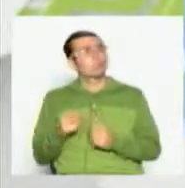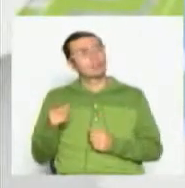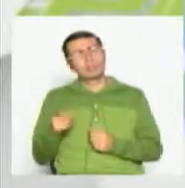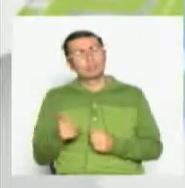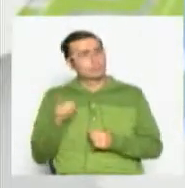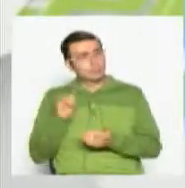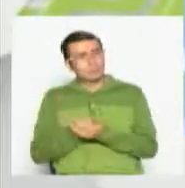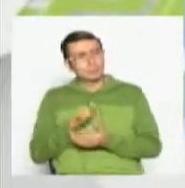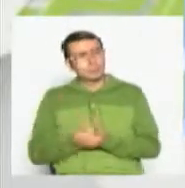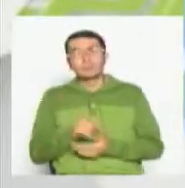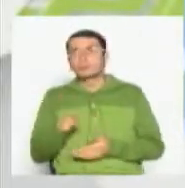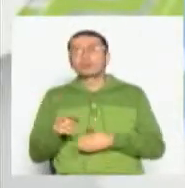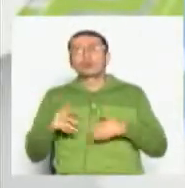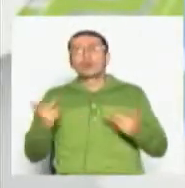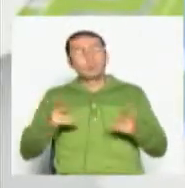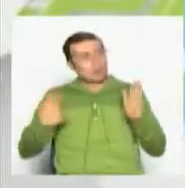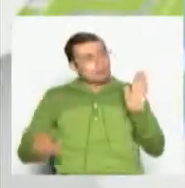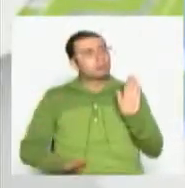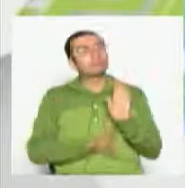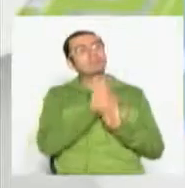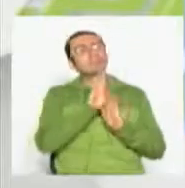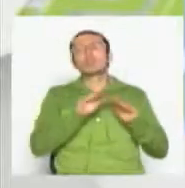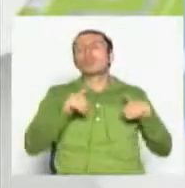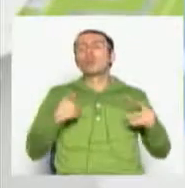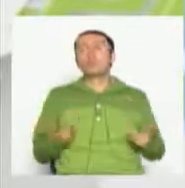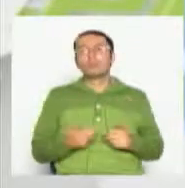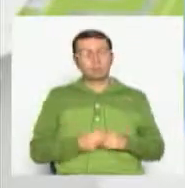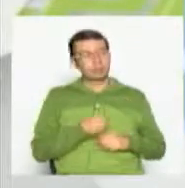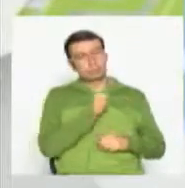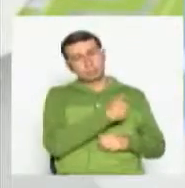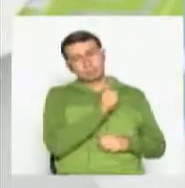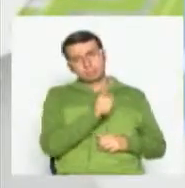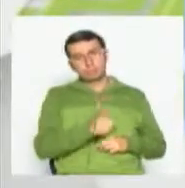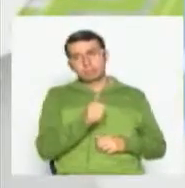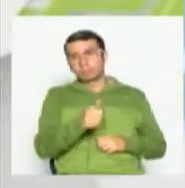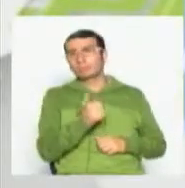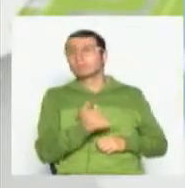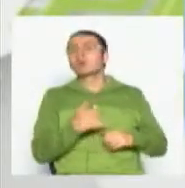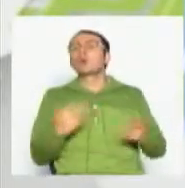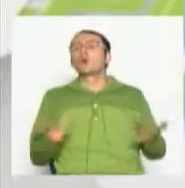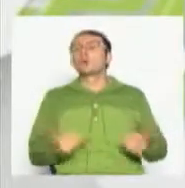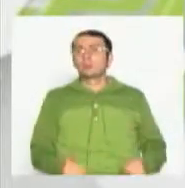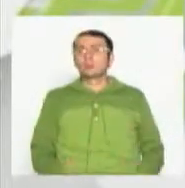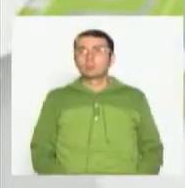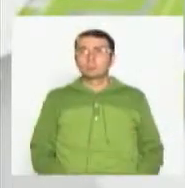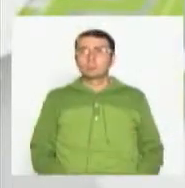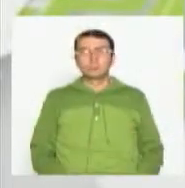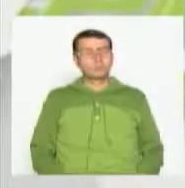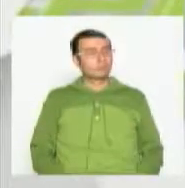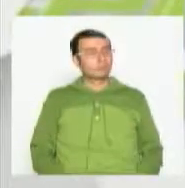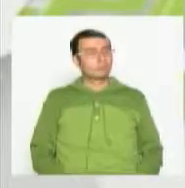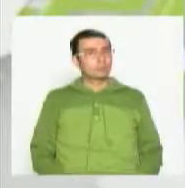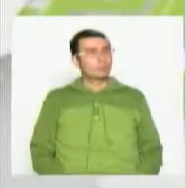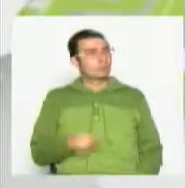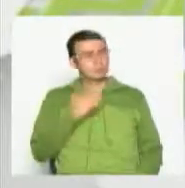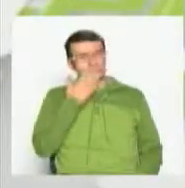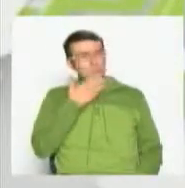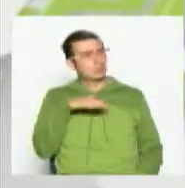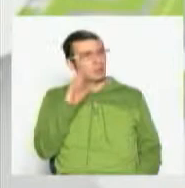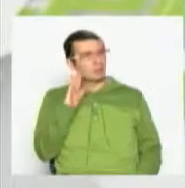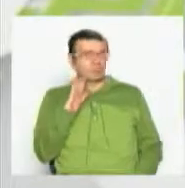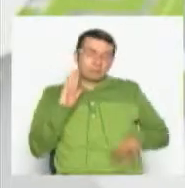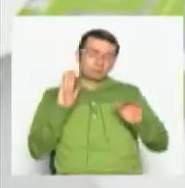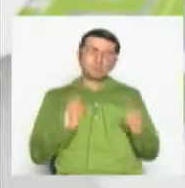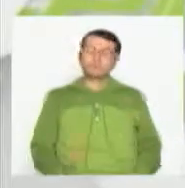ellos? Pues precisamente para enfocarse a otros contenidos, para obviamente ya como salir del tema del Mundial, ya hacerle dudas precisamente